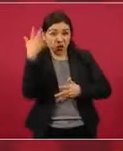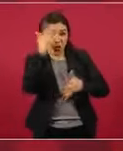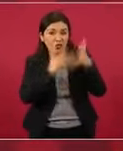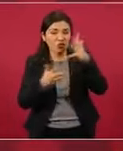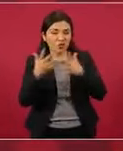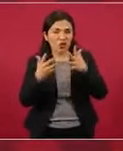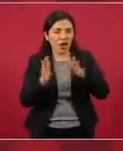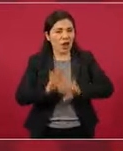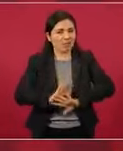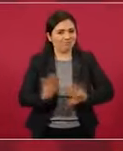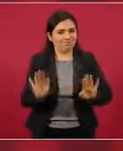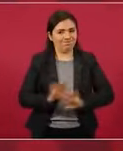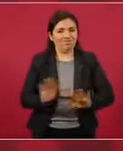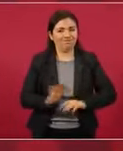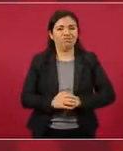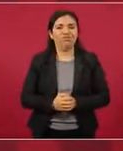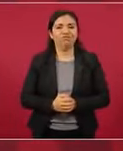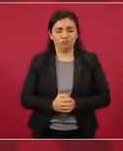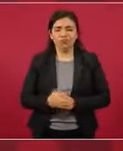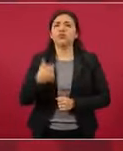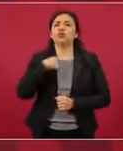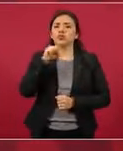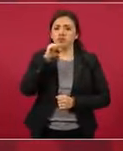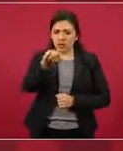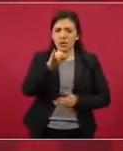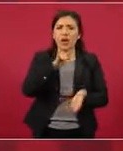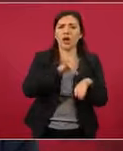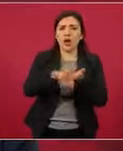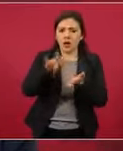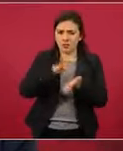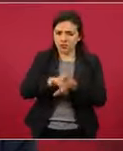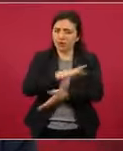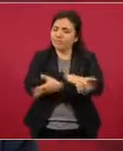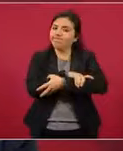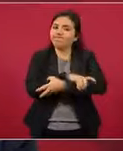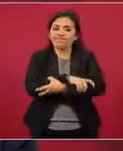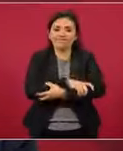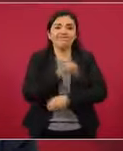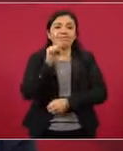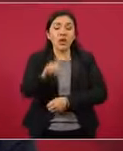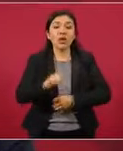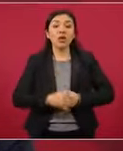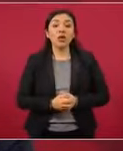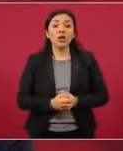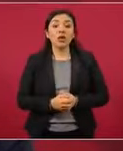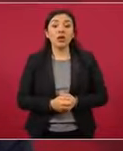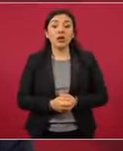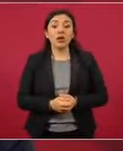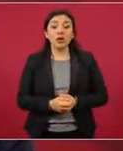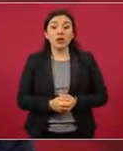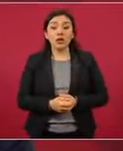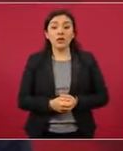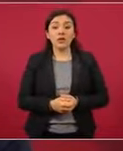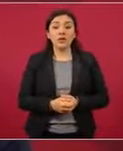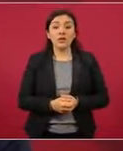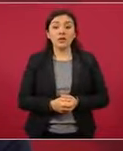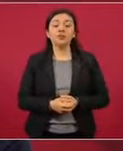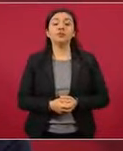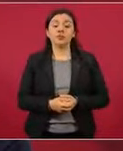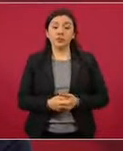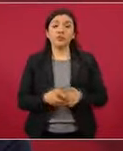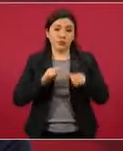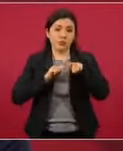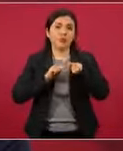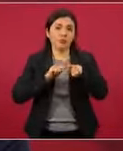Entonces, todo nuestro apoyo, toda nuestra solidaridad y vamos a seguir